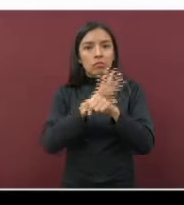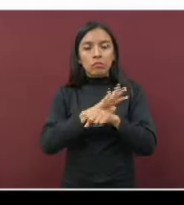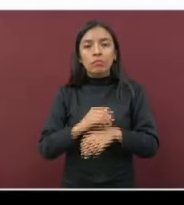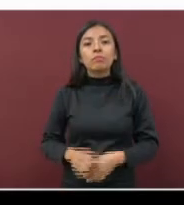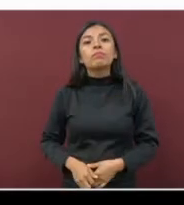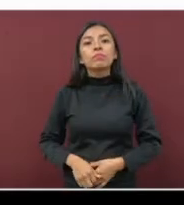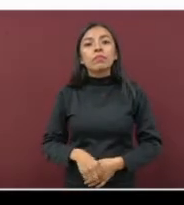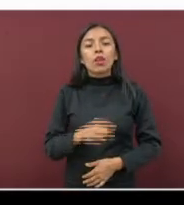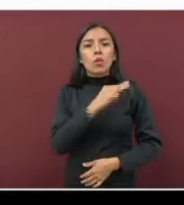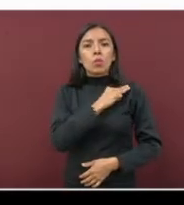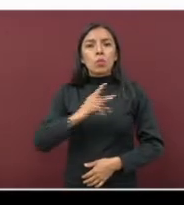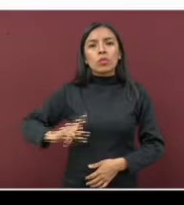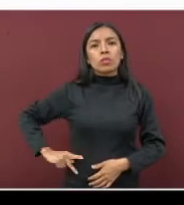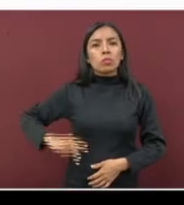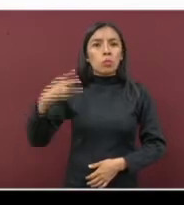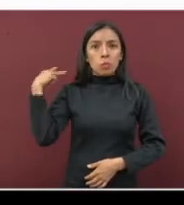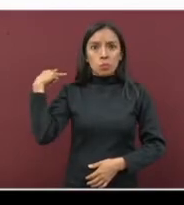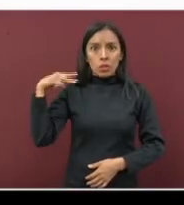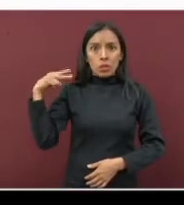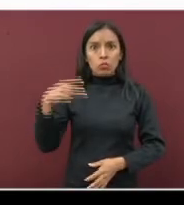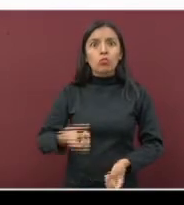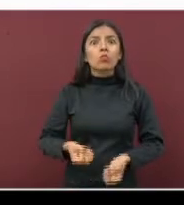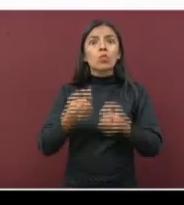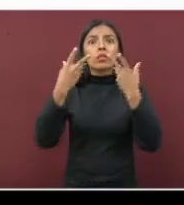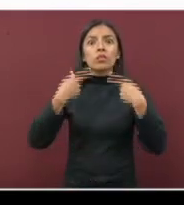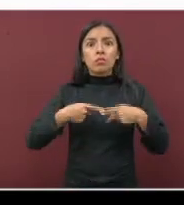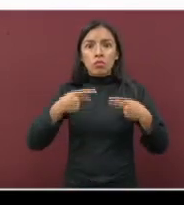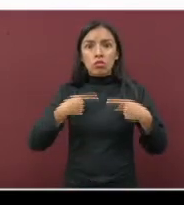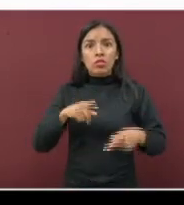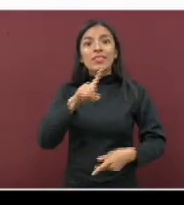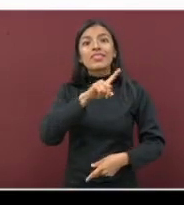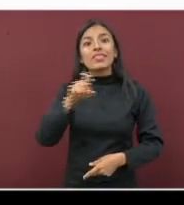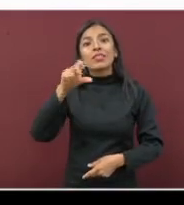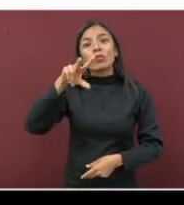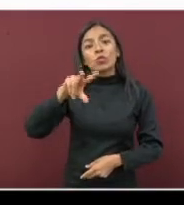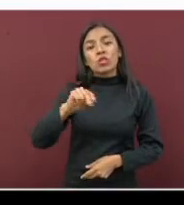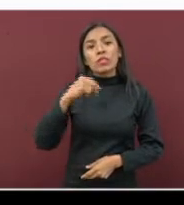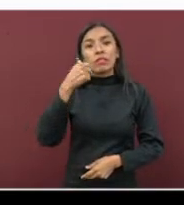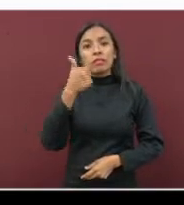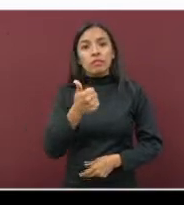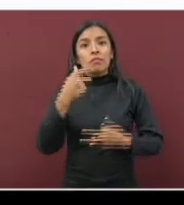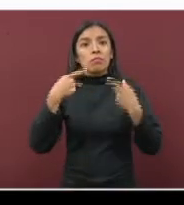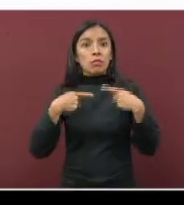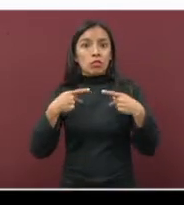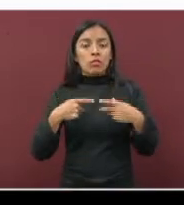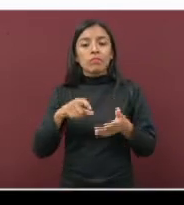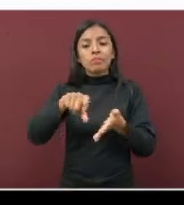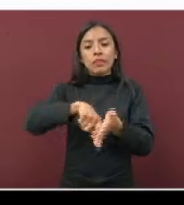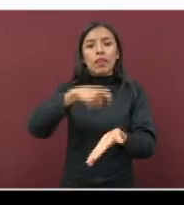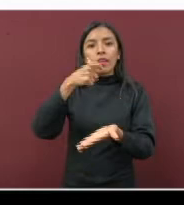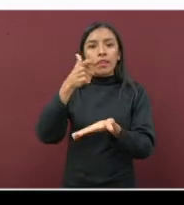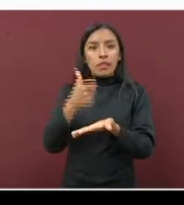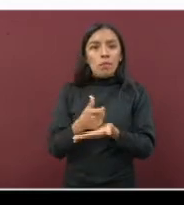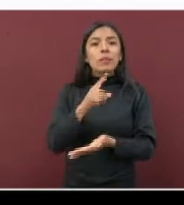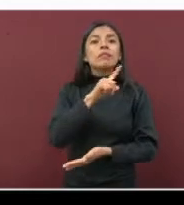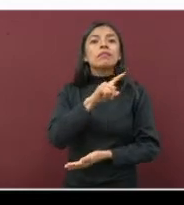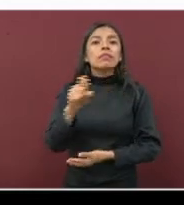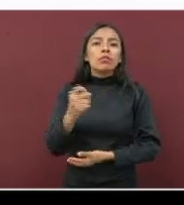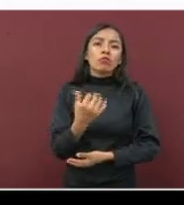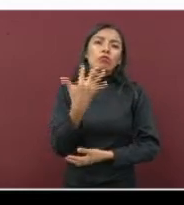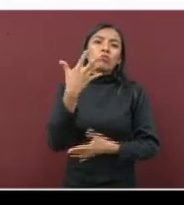municipio de Veracruz registra ahora 186 casos y el de Jalapa, 105.